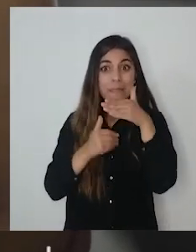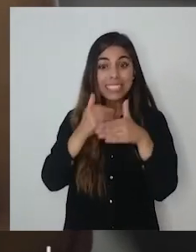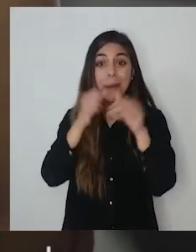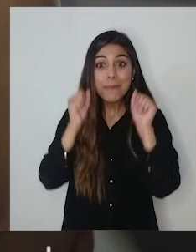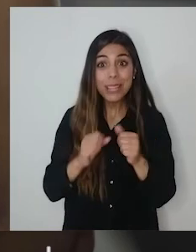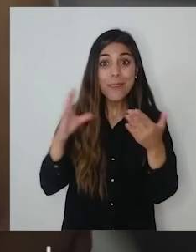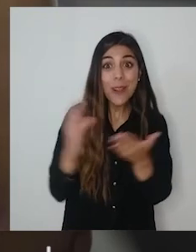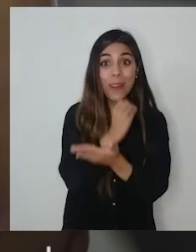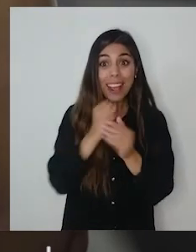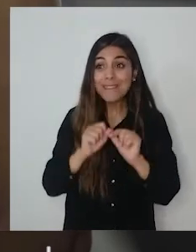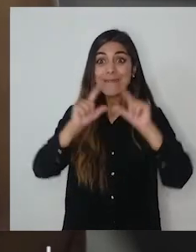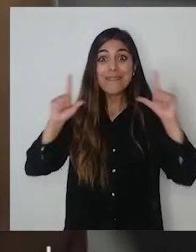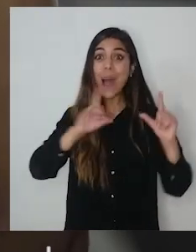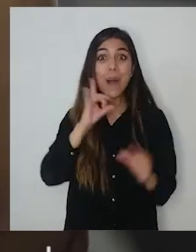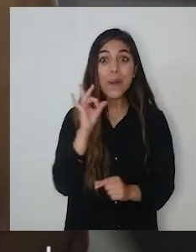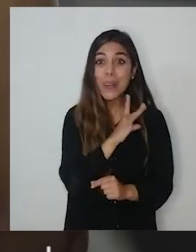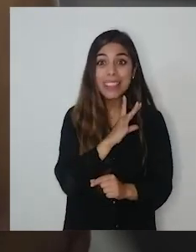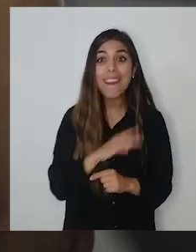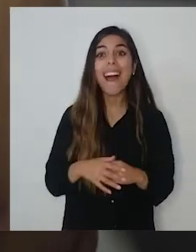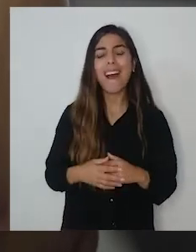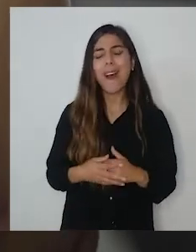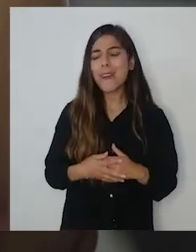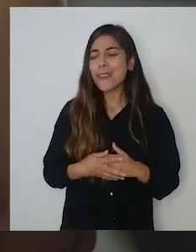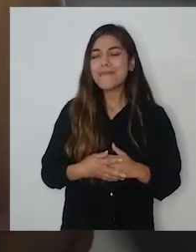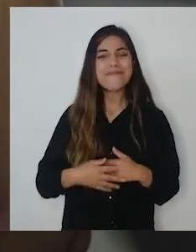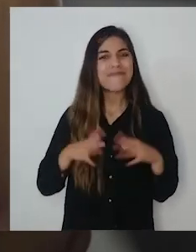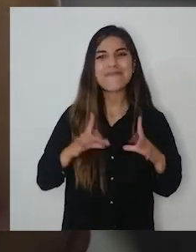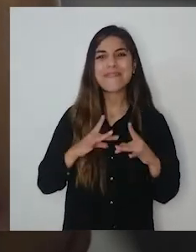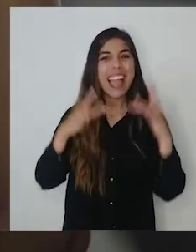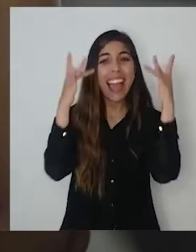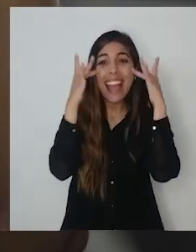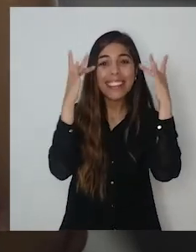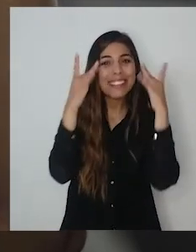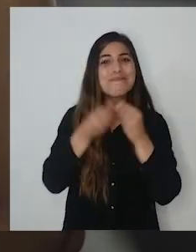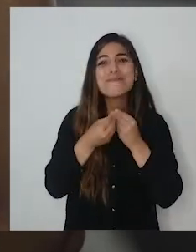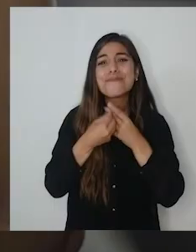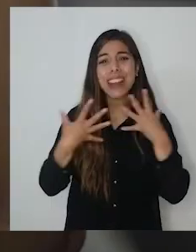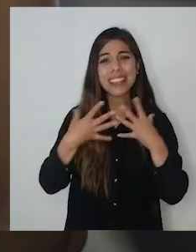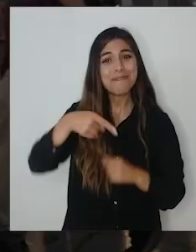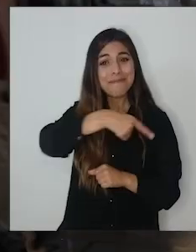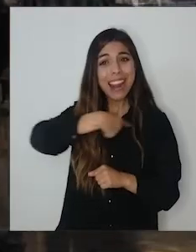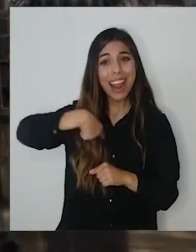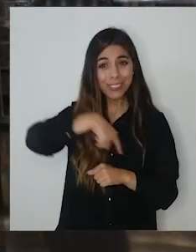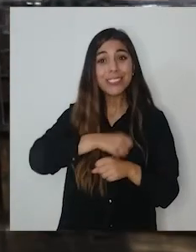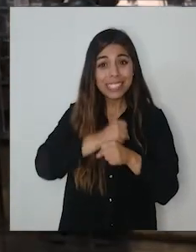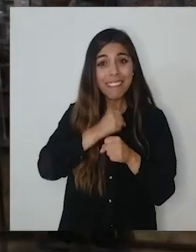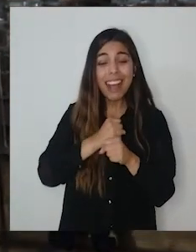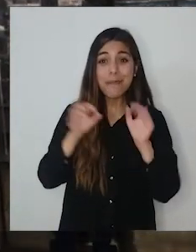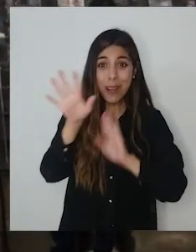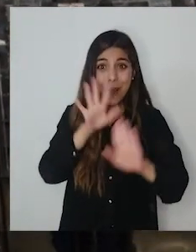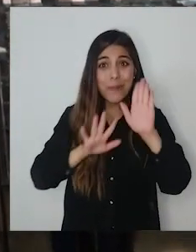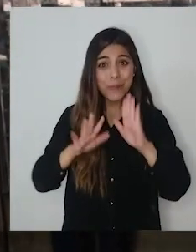etapa para lograr la restauración final del mural, la verdad es que es una alegría muy grande para todos nosotros, quienes